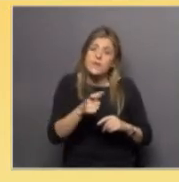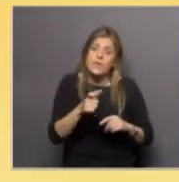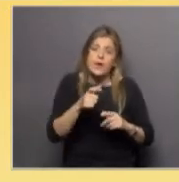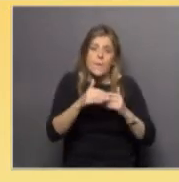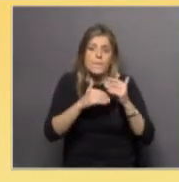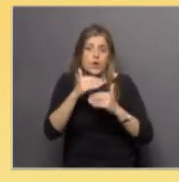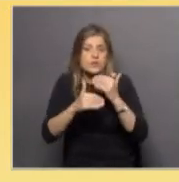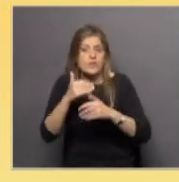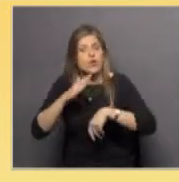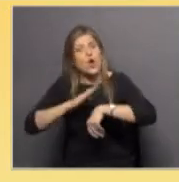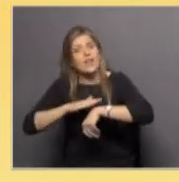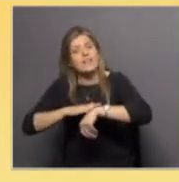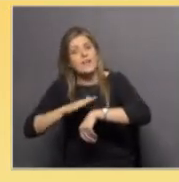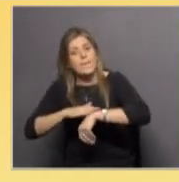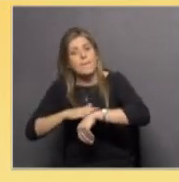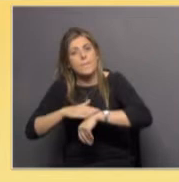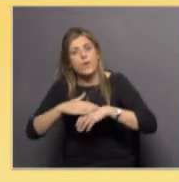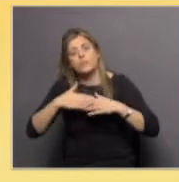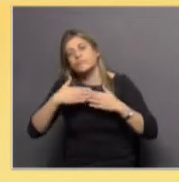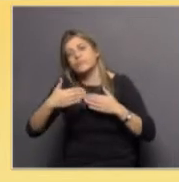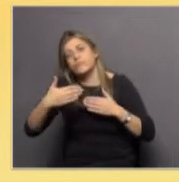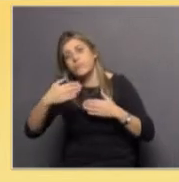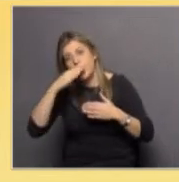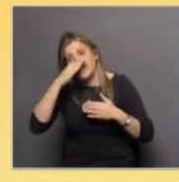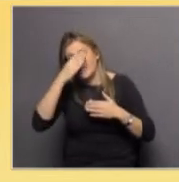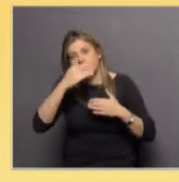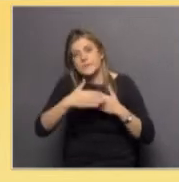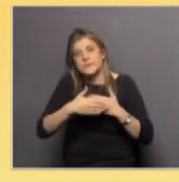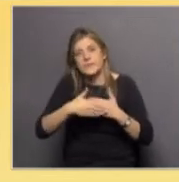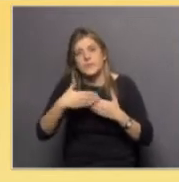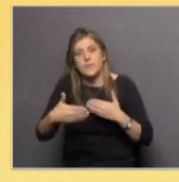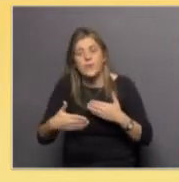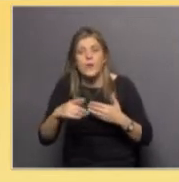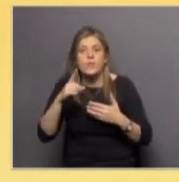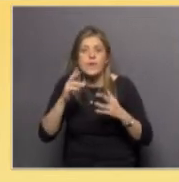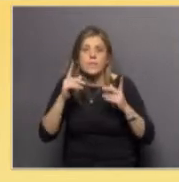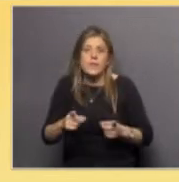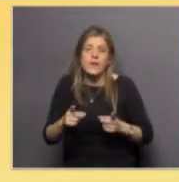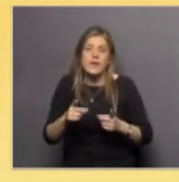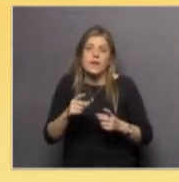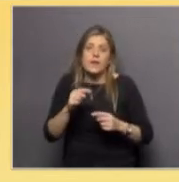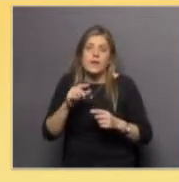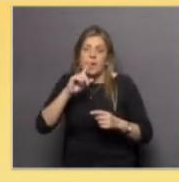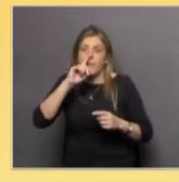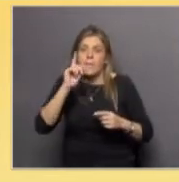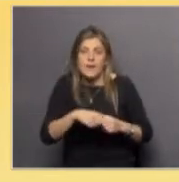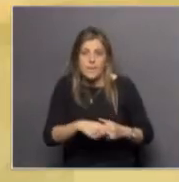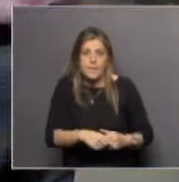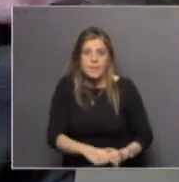procesos a largo plazo están influyendo, pero de alguna forma también se están acelerando.